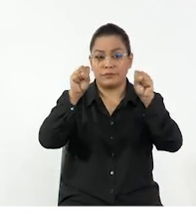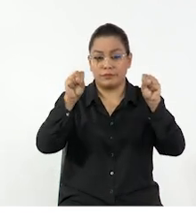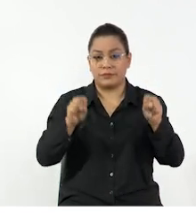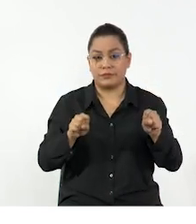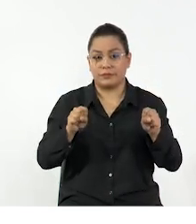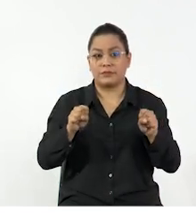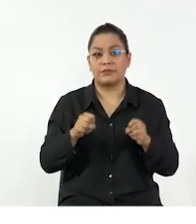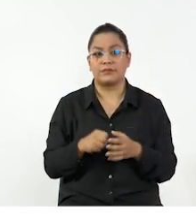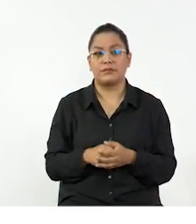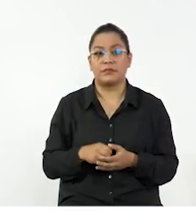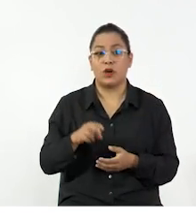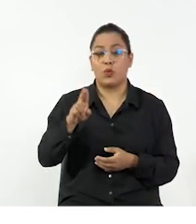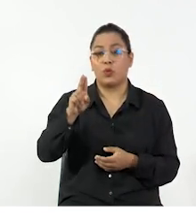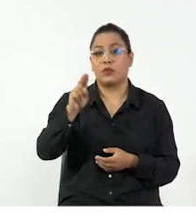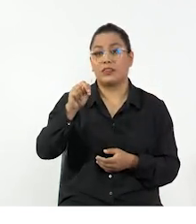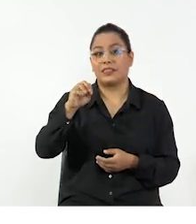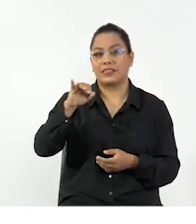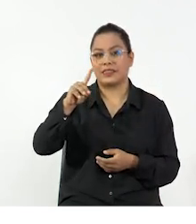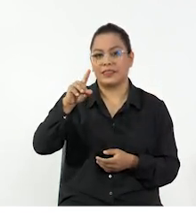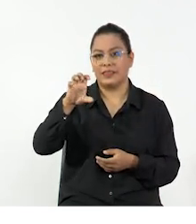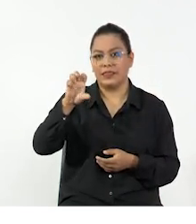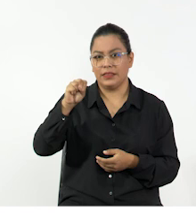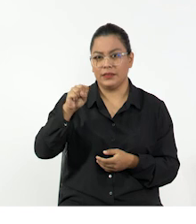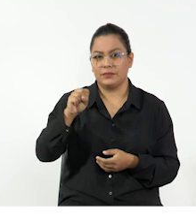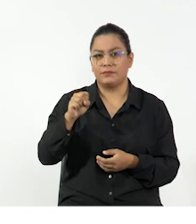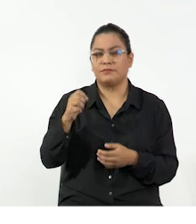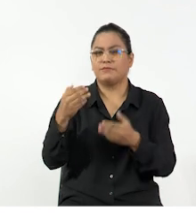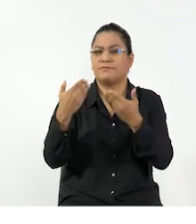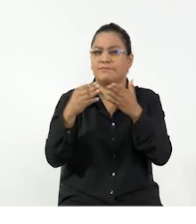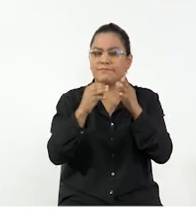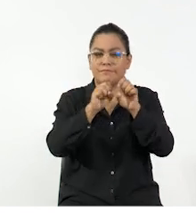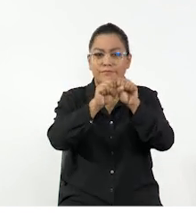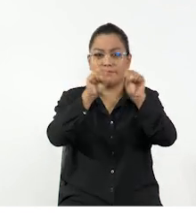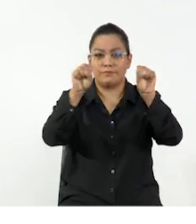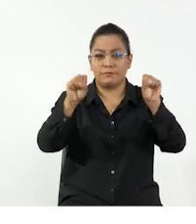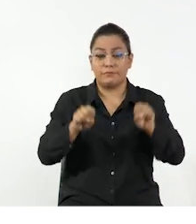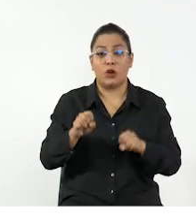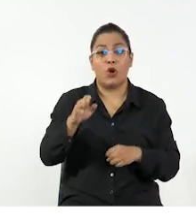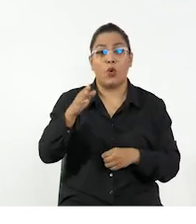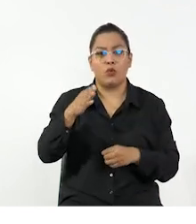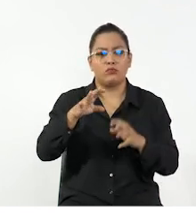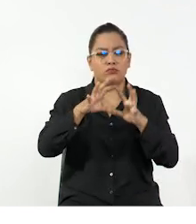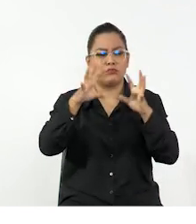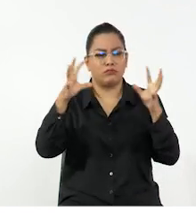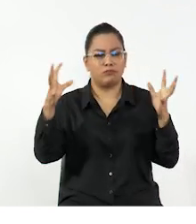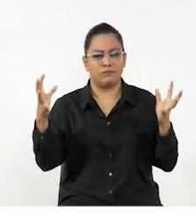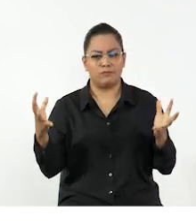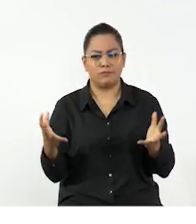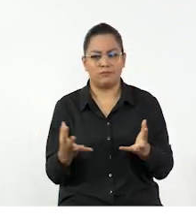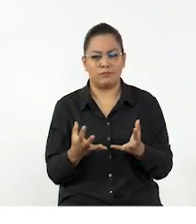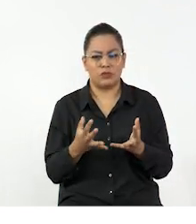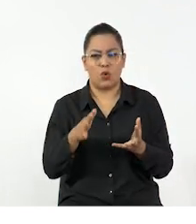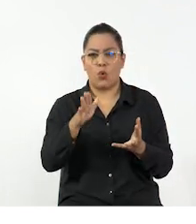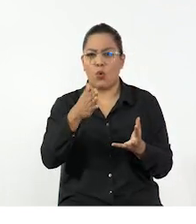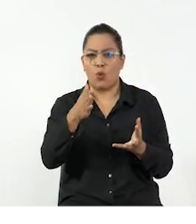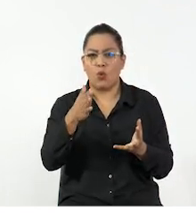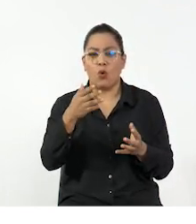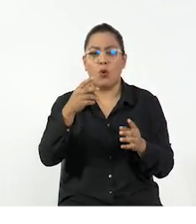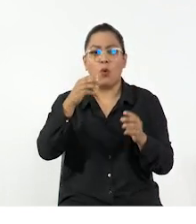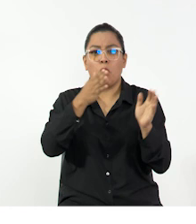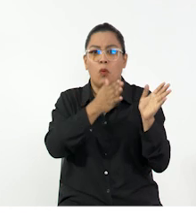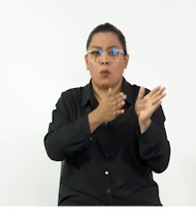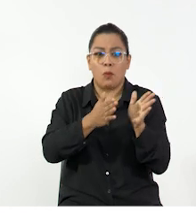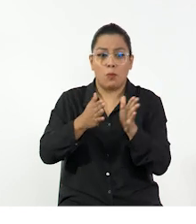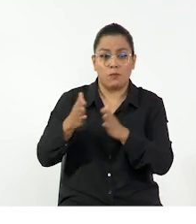Ahora hablaremos de sistemas de unidades. Como antes lo mencionábamos, existen sistemas de unidades utilizados en el mundo,